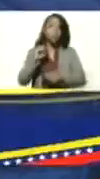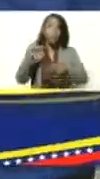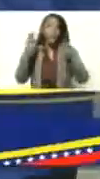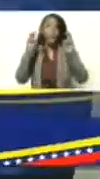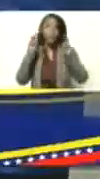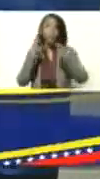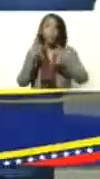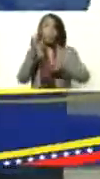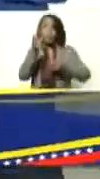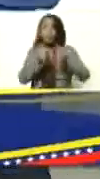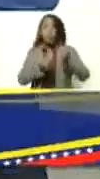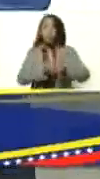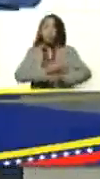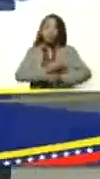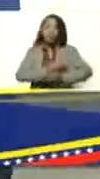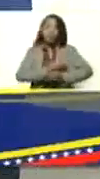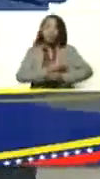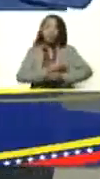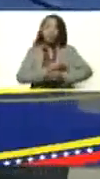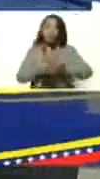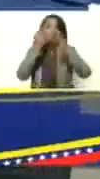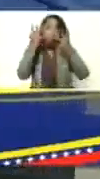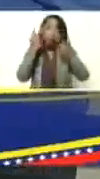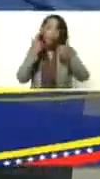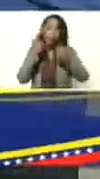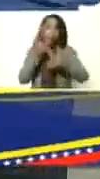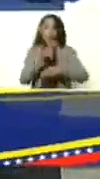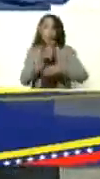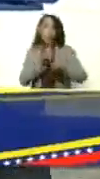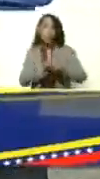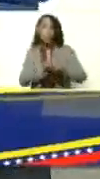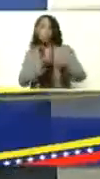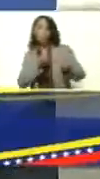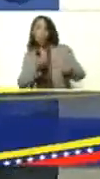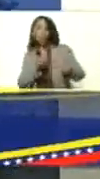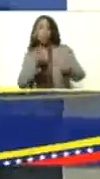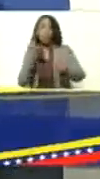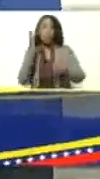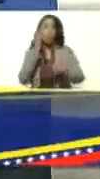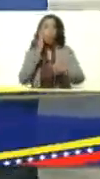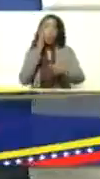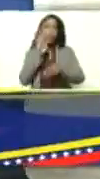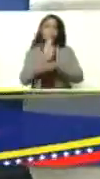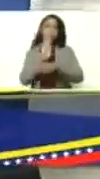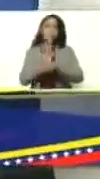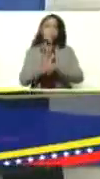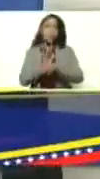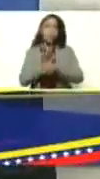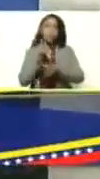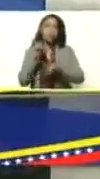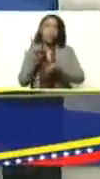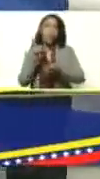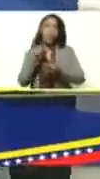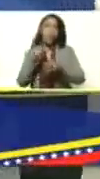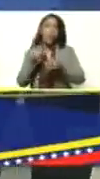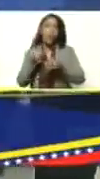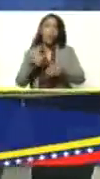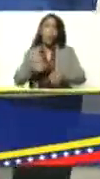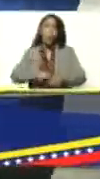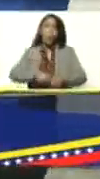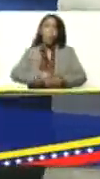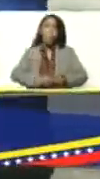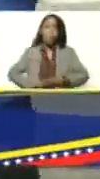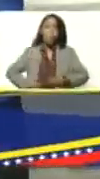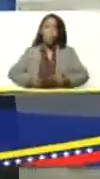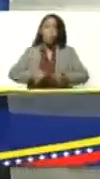lactancia, los animales son separados de la madre, se le cura el ombligo, son alimentados a